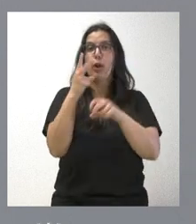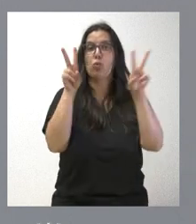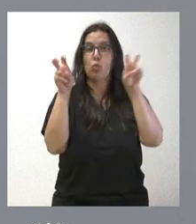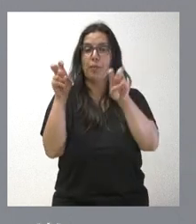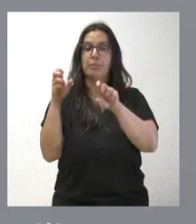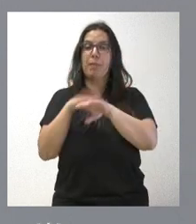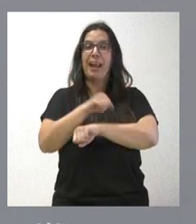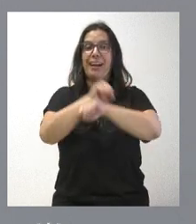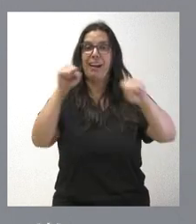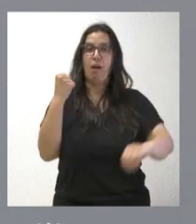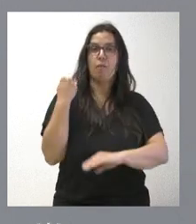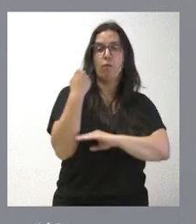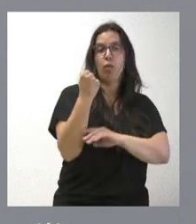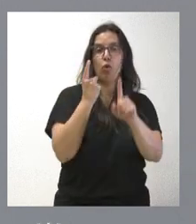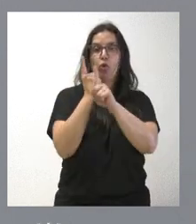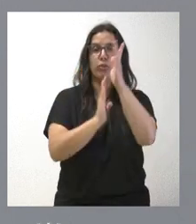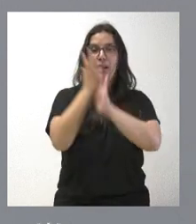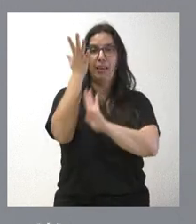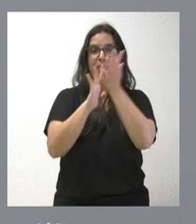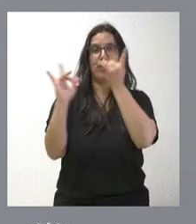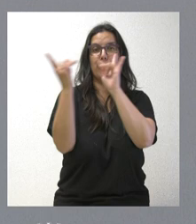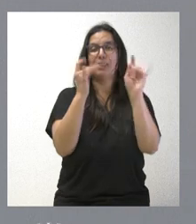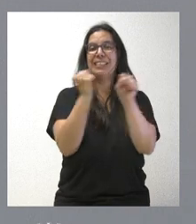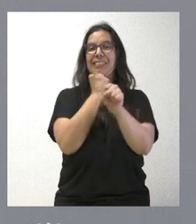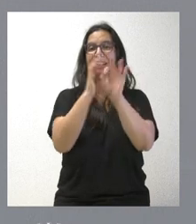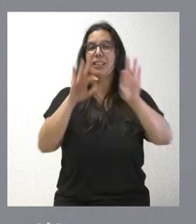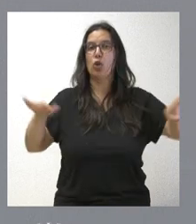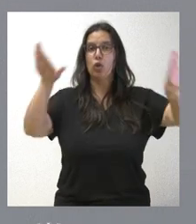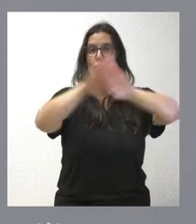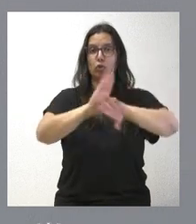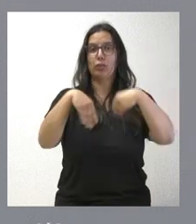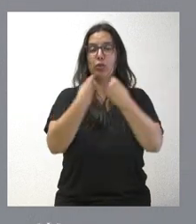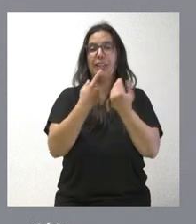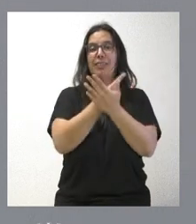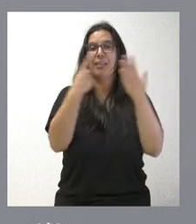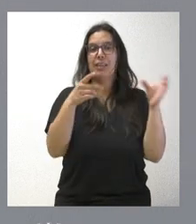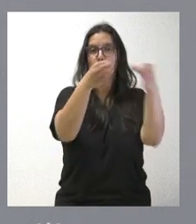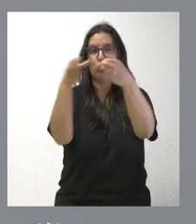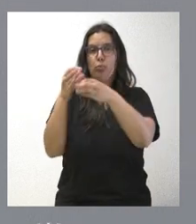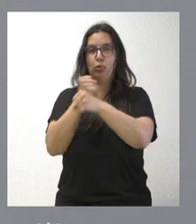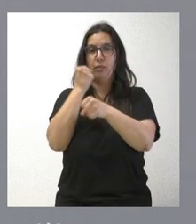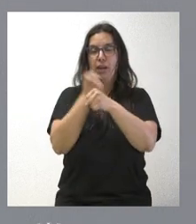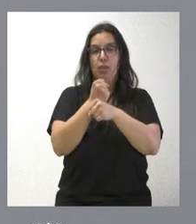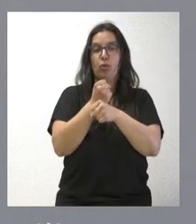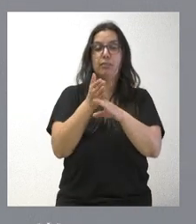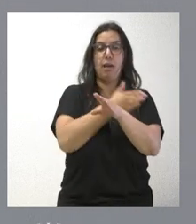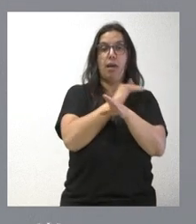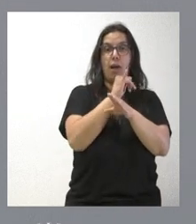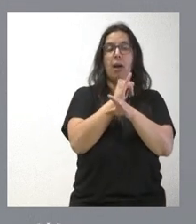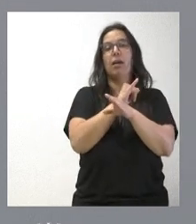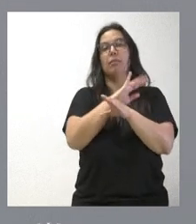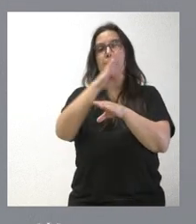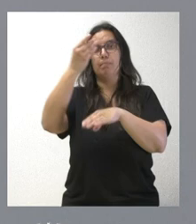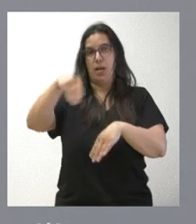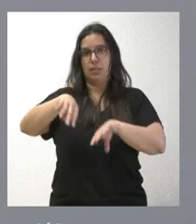incendios forestales en el momento nocturno, hasta completar el total de 16 cuadrillas que habíamos considerado.